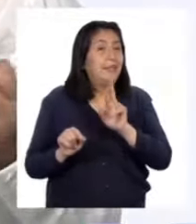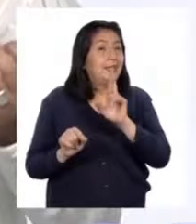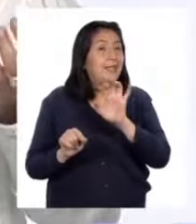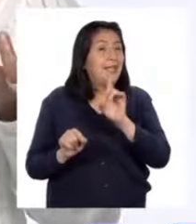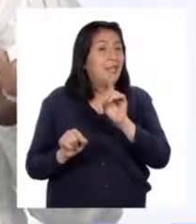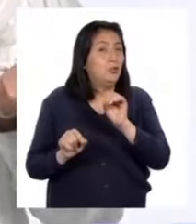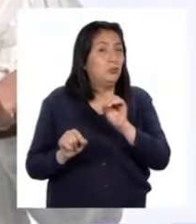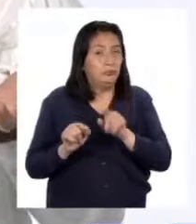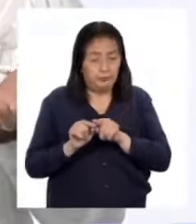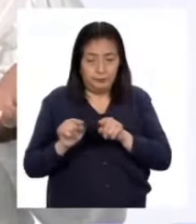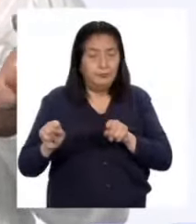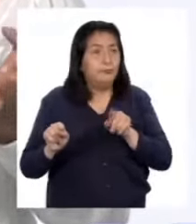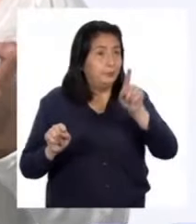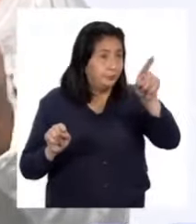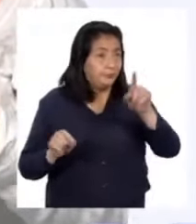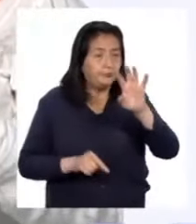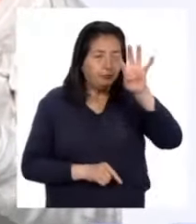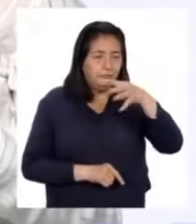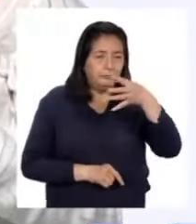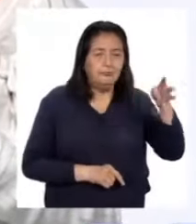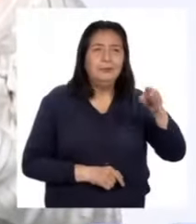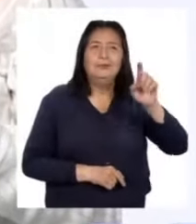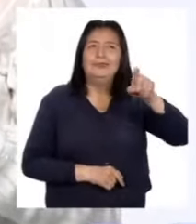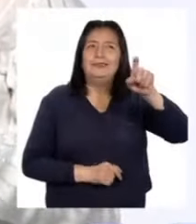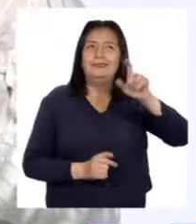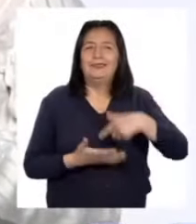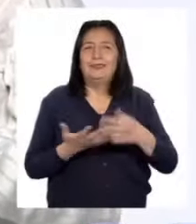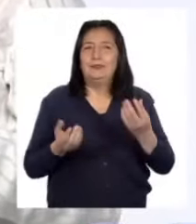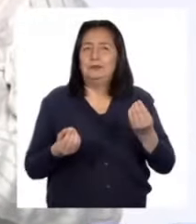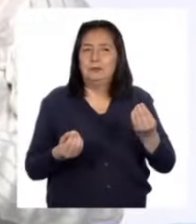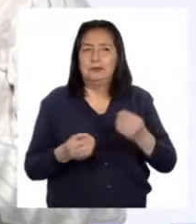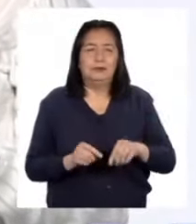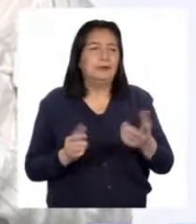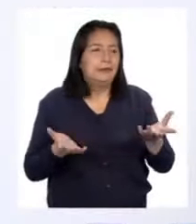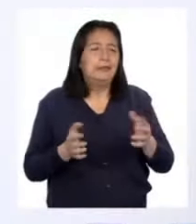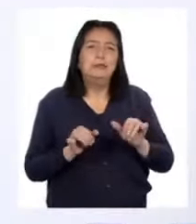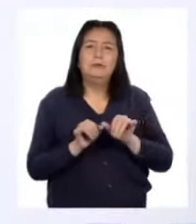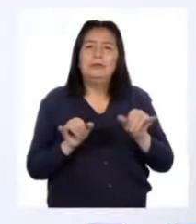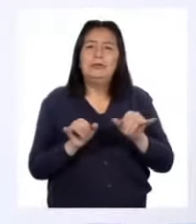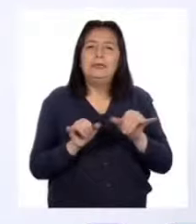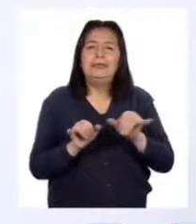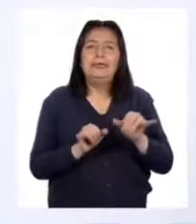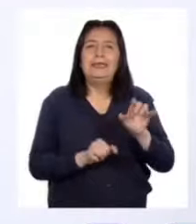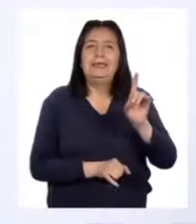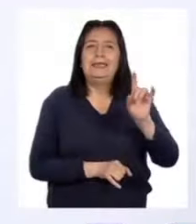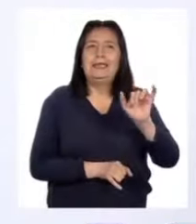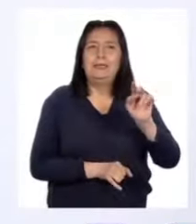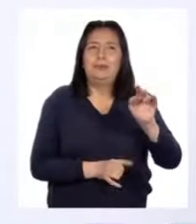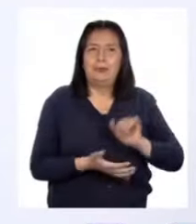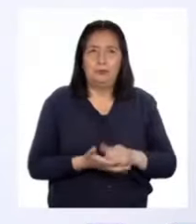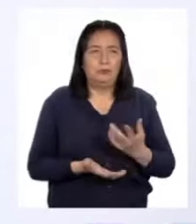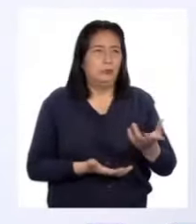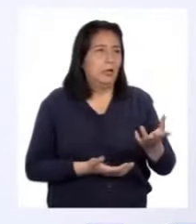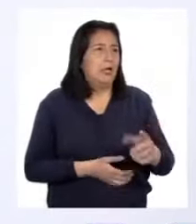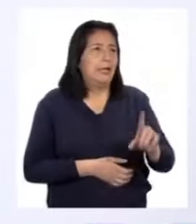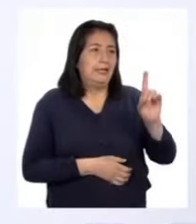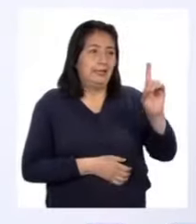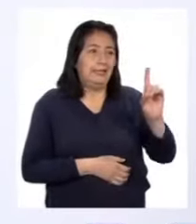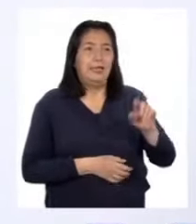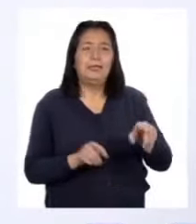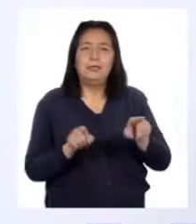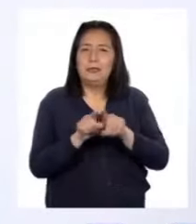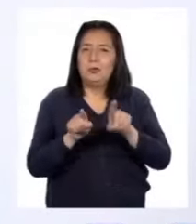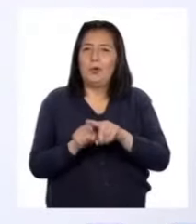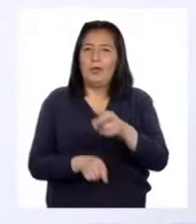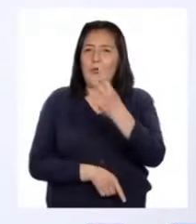en este cuadro necesitamos la medida de longitud del diámetro. La longitud del diámetro es dos